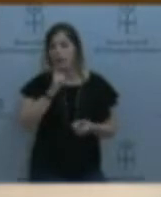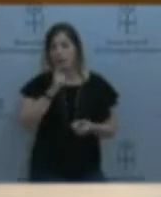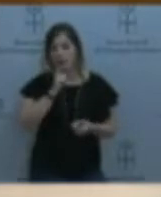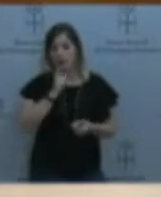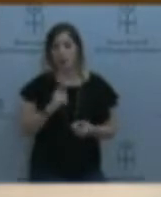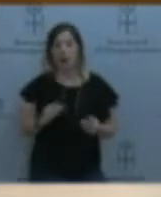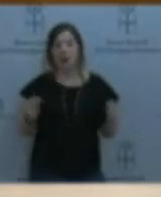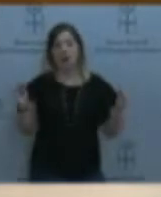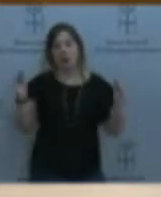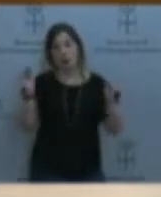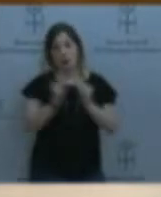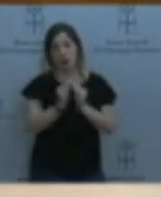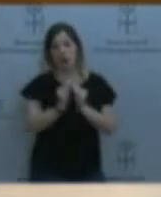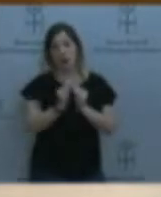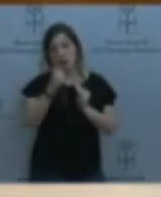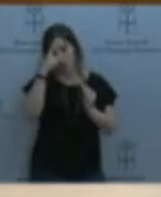solución.